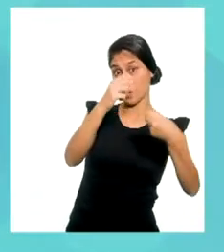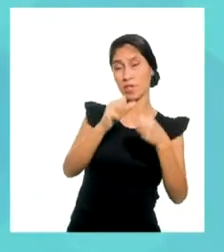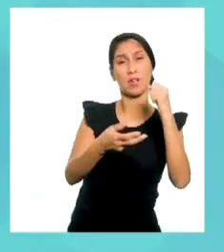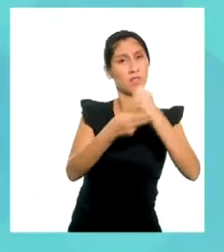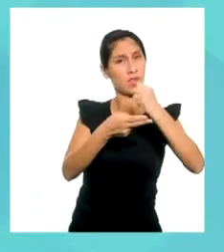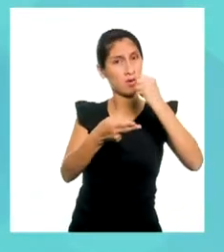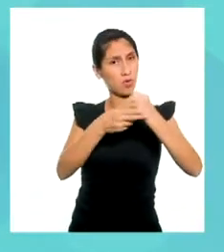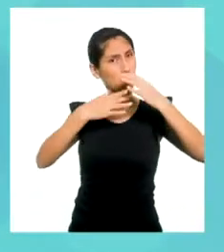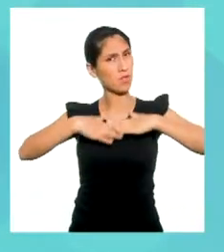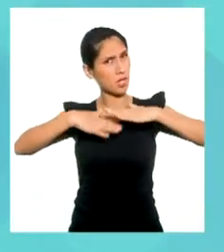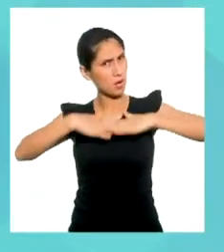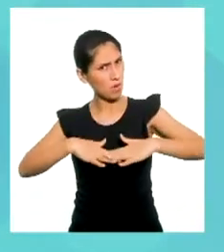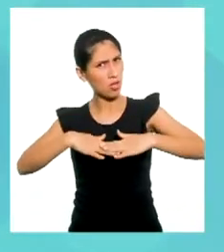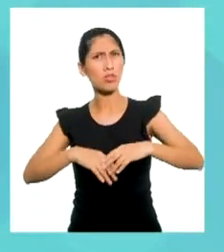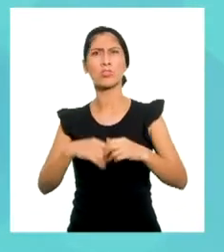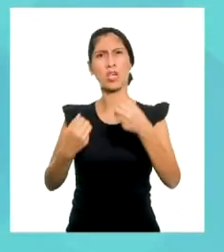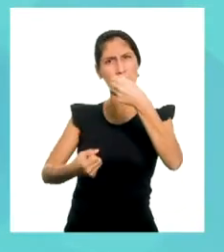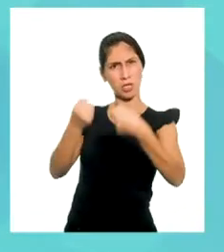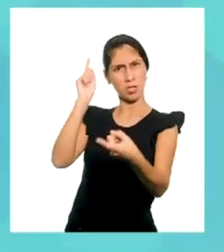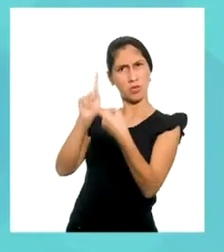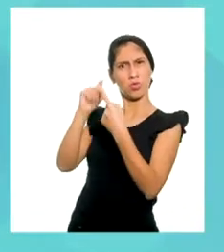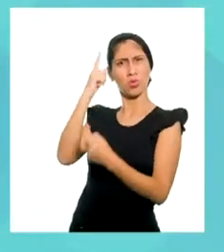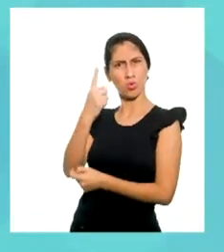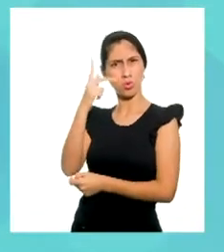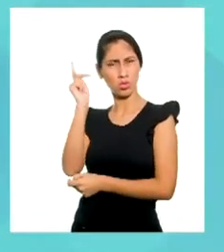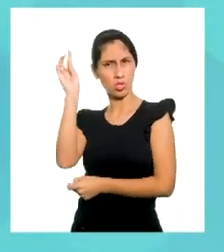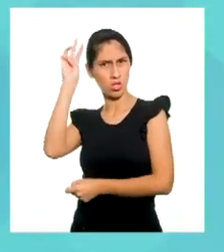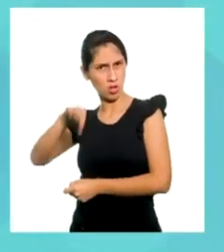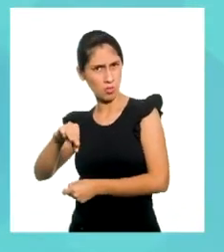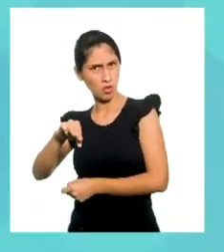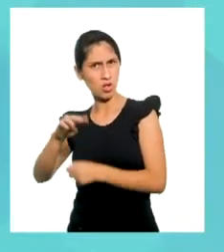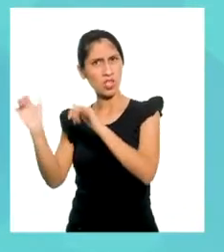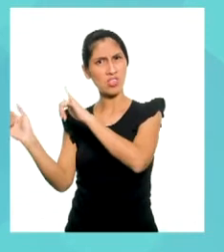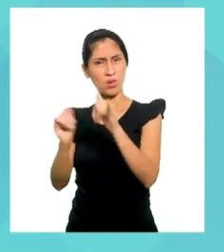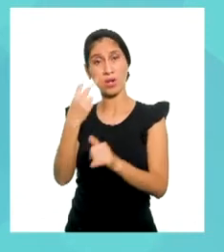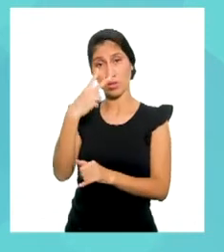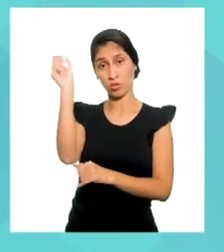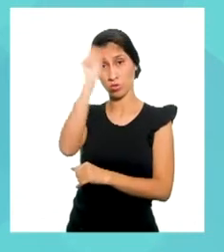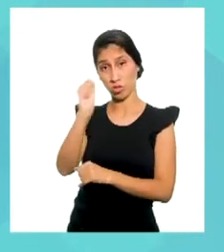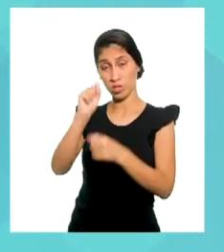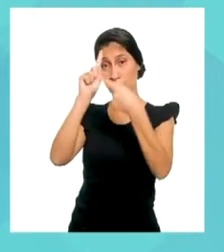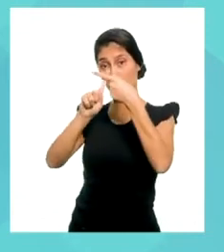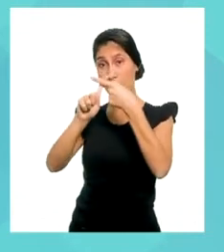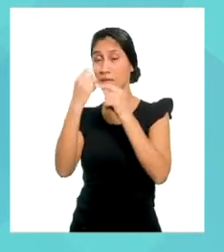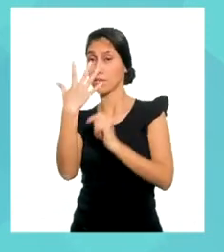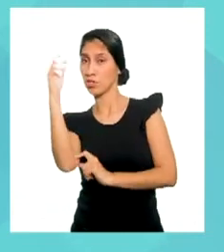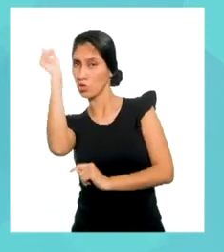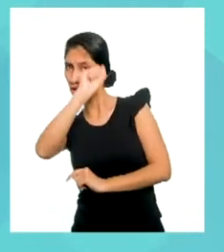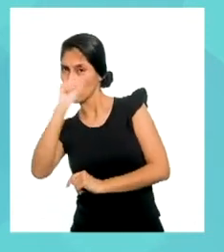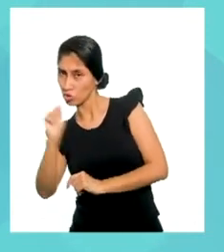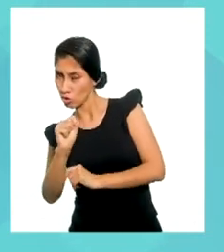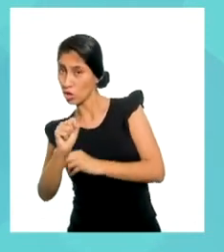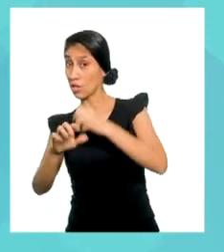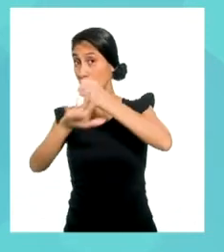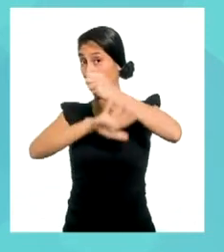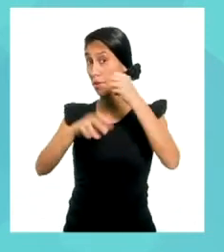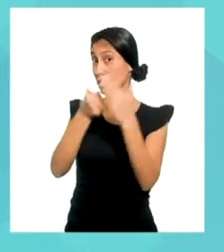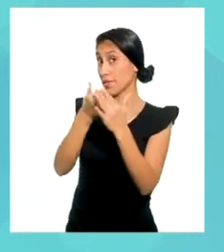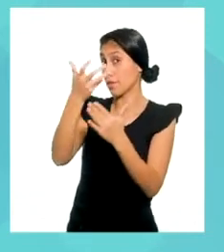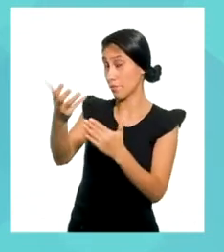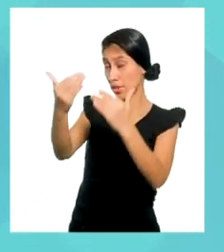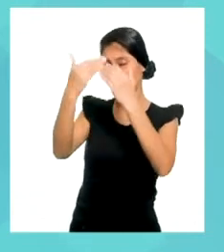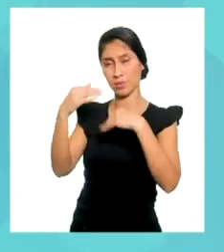recorrer un kilómetro. Y eso nos cuesta 2 soles más los 5 soles de la tarifa base o mínima.